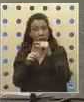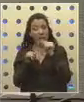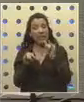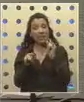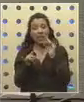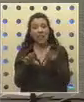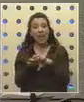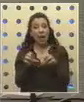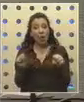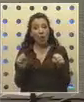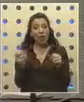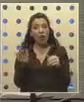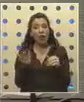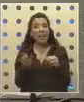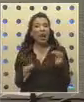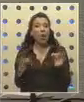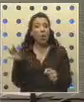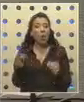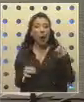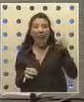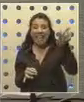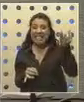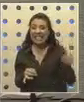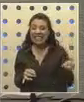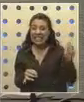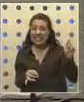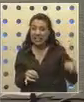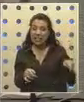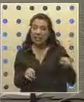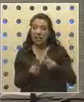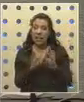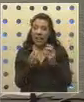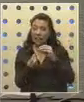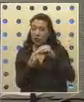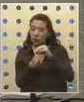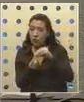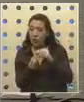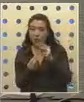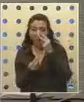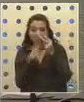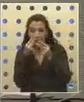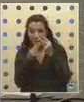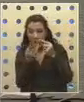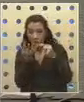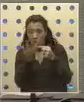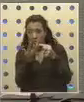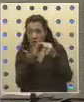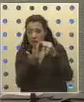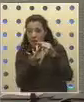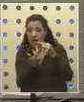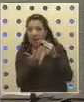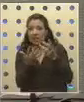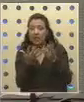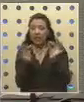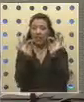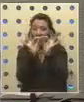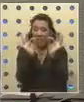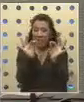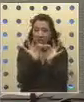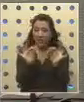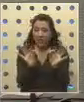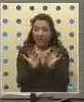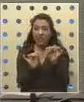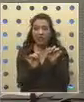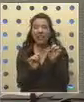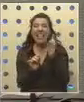está de acuerdo con que sea el juez quien resuelva teniendo a la vista el conjunto de criterios definitorios